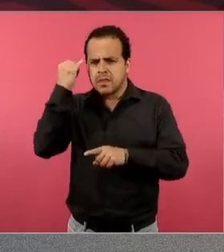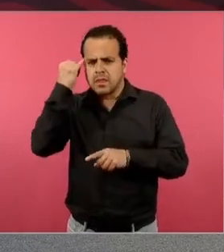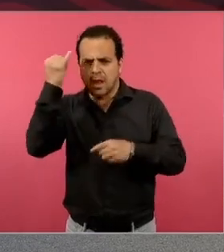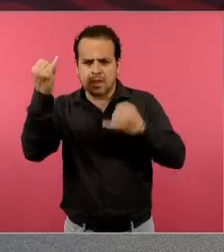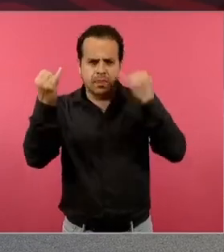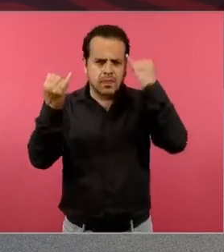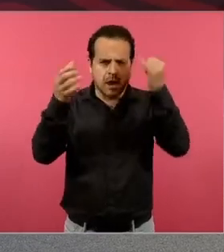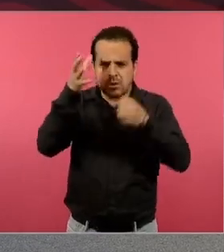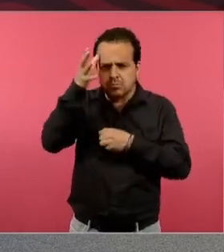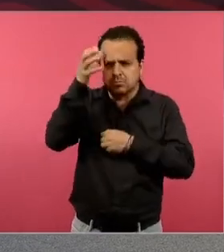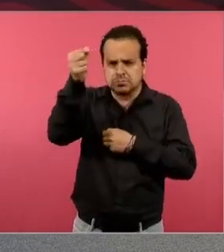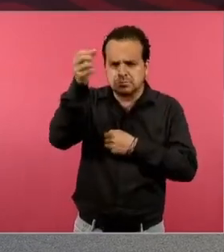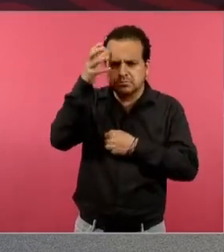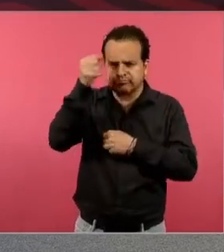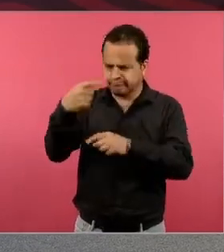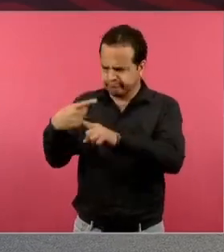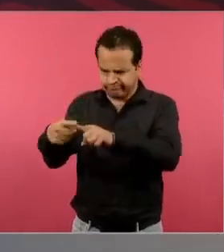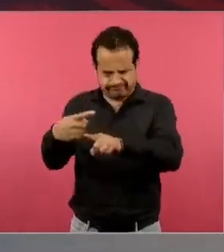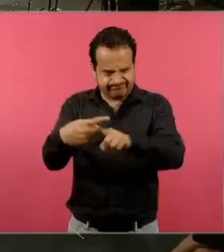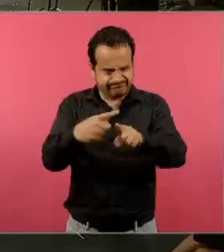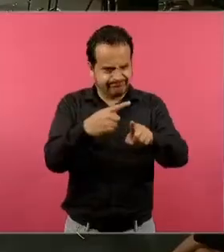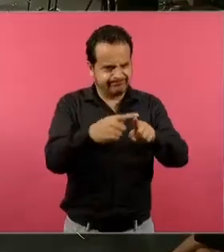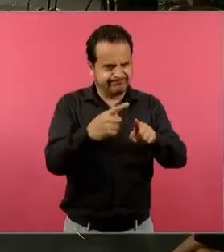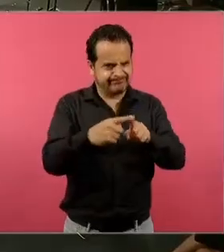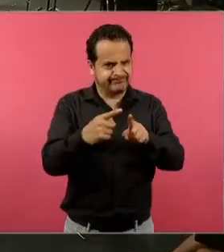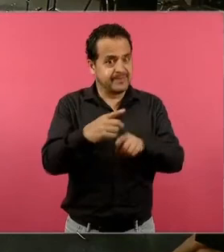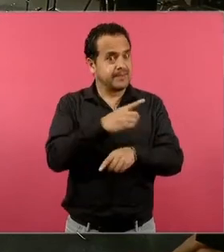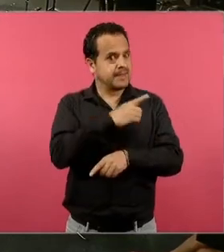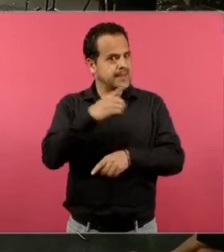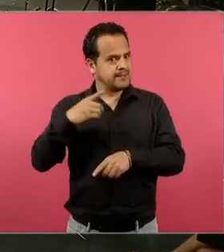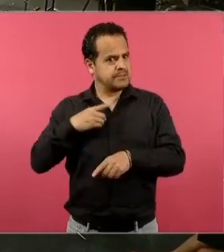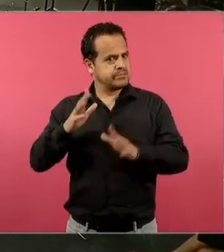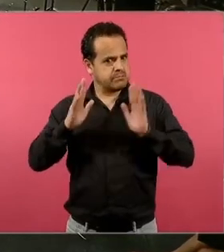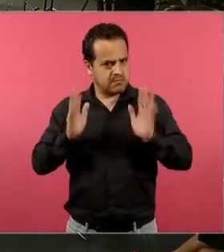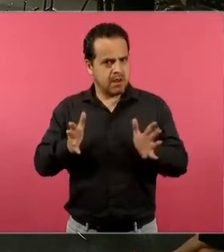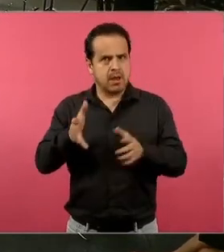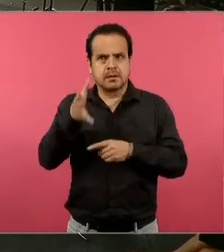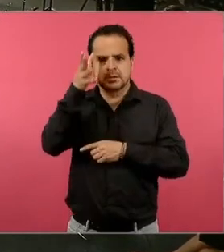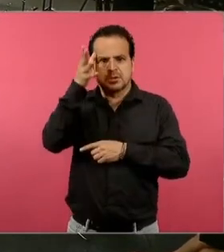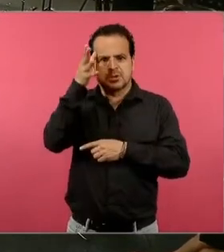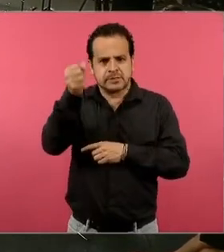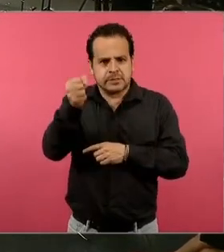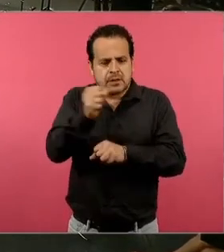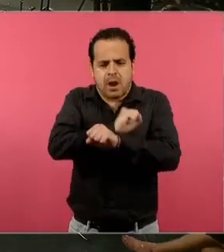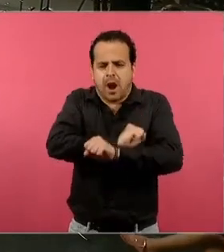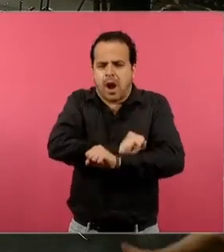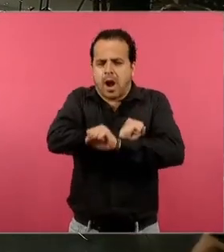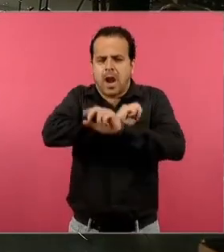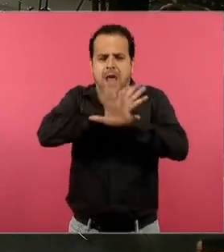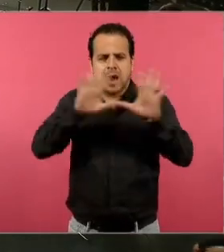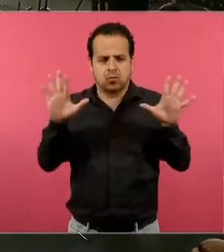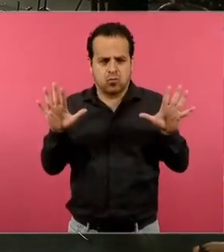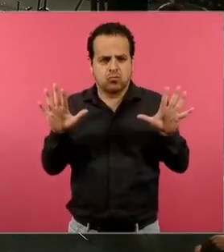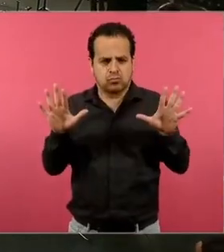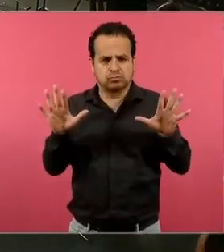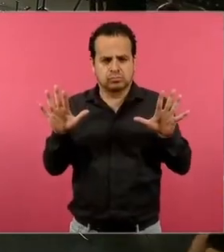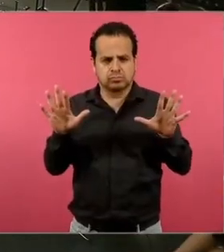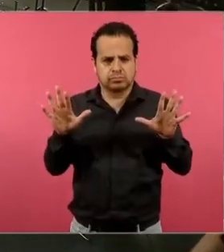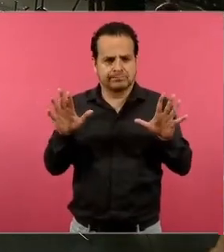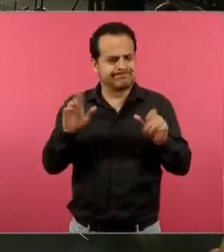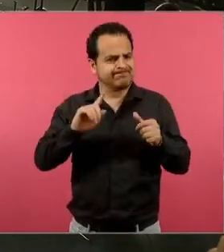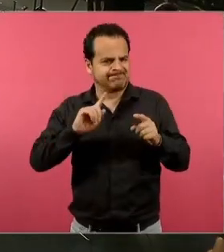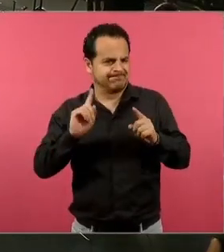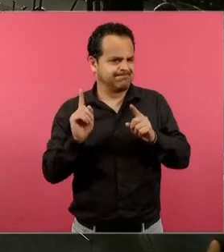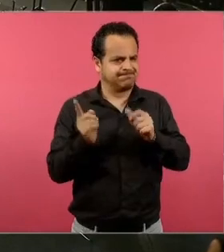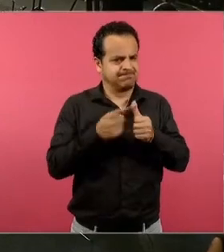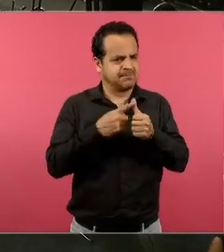conceptos. La siguiente, por favor. En el momento seis, lo construimos con la retroalimentación de